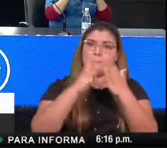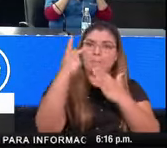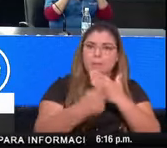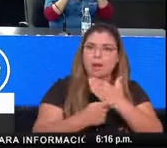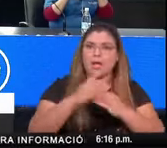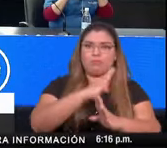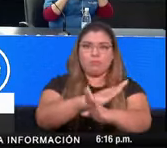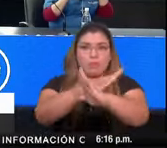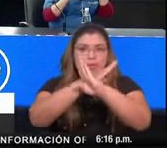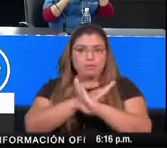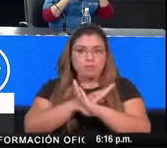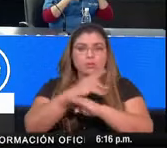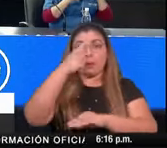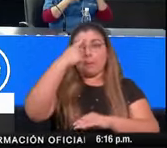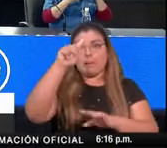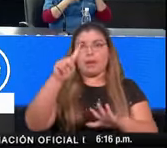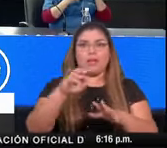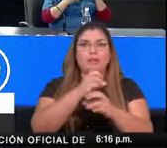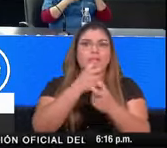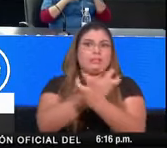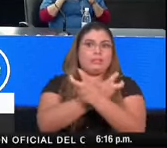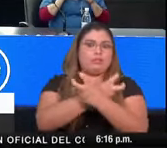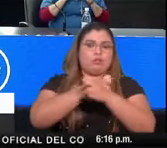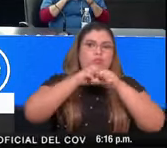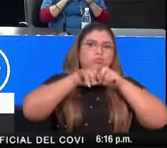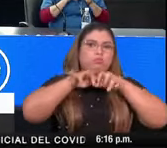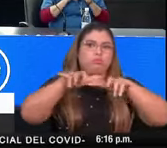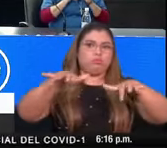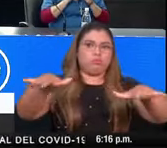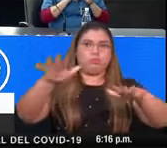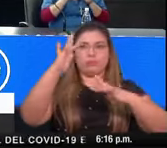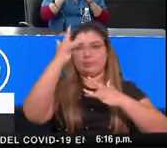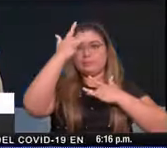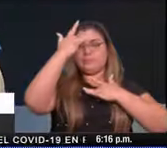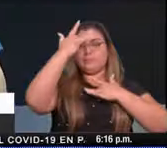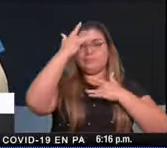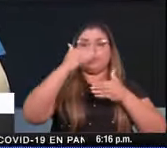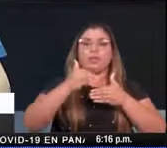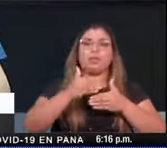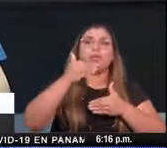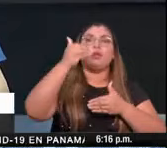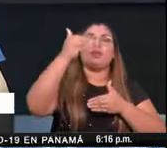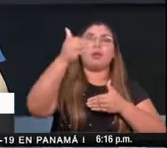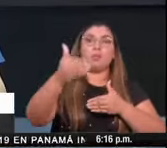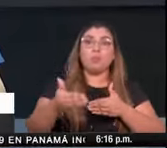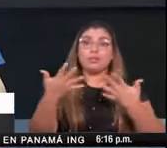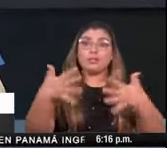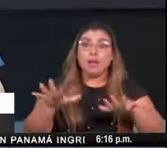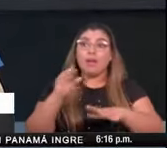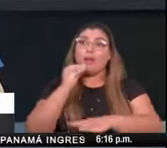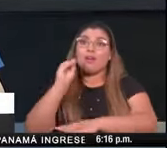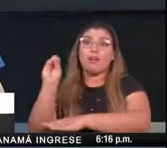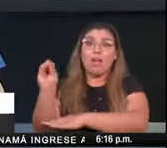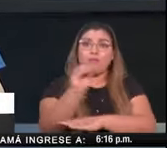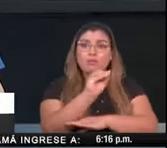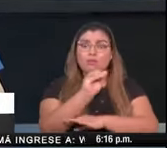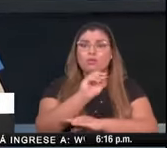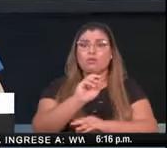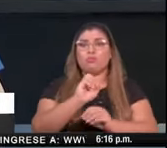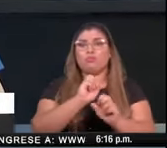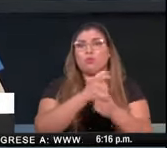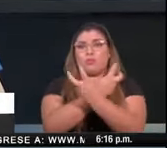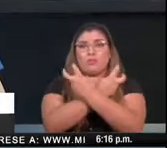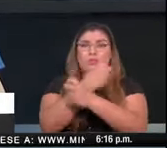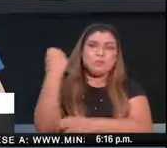frente a la posibilidad de una pandemia. Luego, una vez declarada la pandemia, un plan de